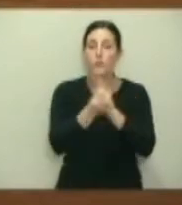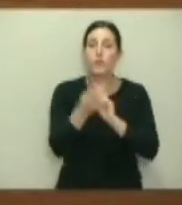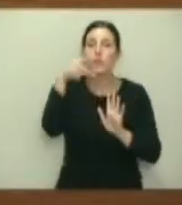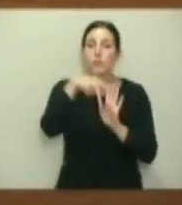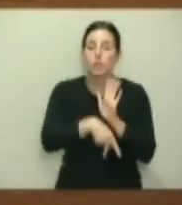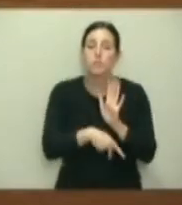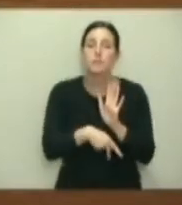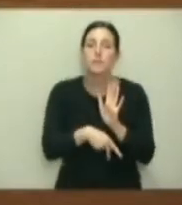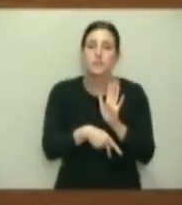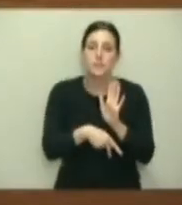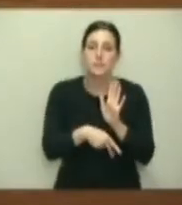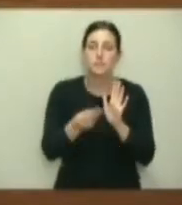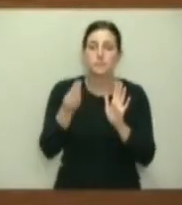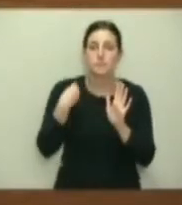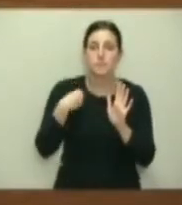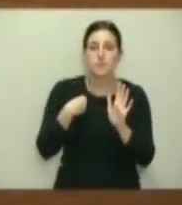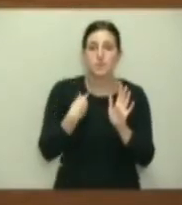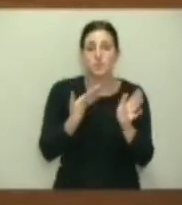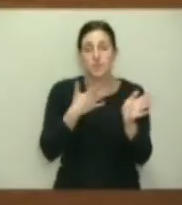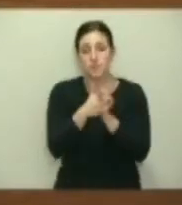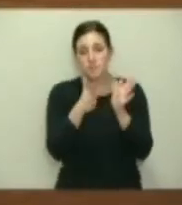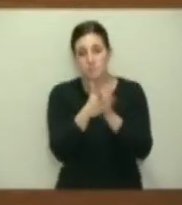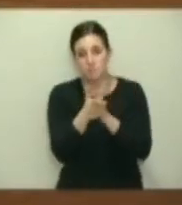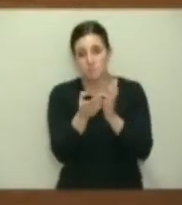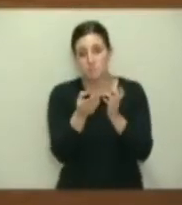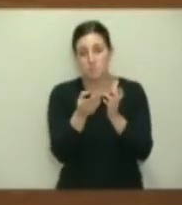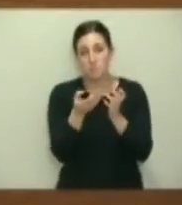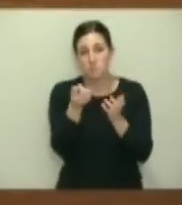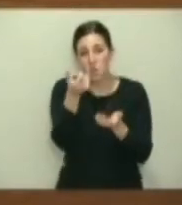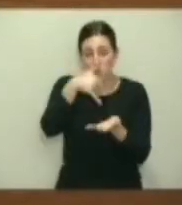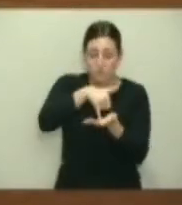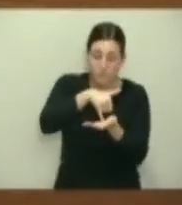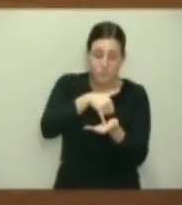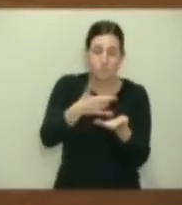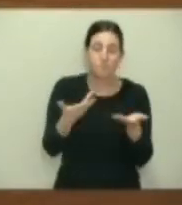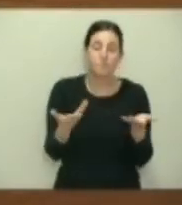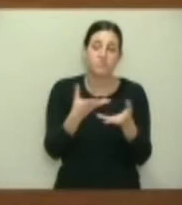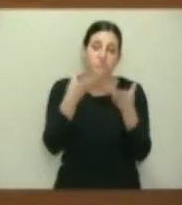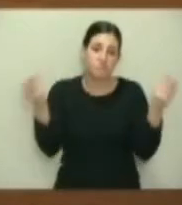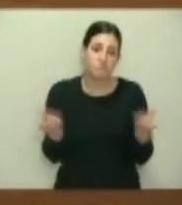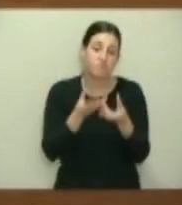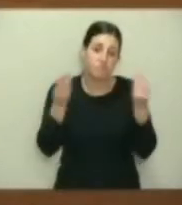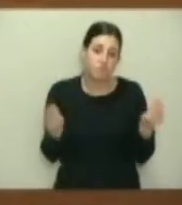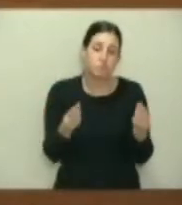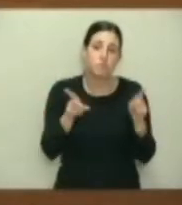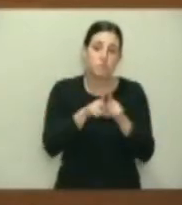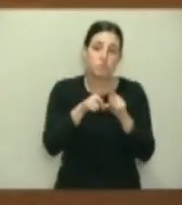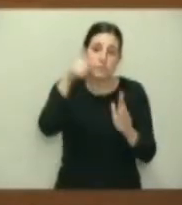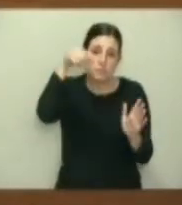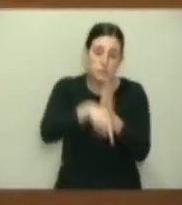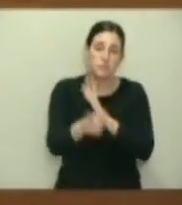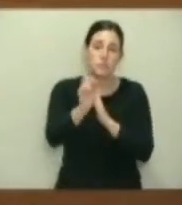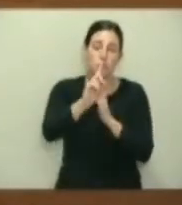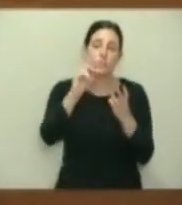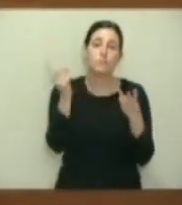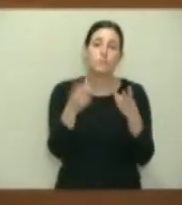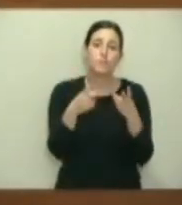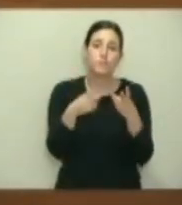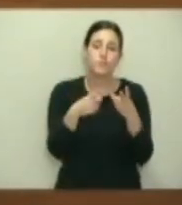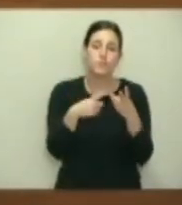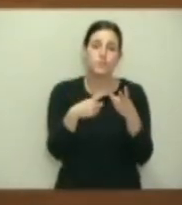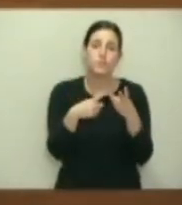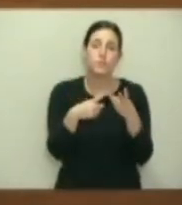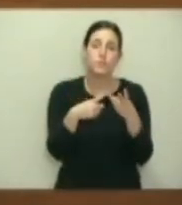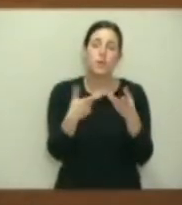las ha apuntado, pero muy ambiguamente. No sabemos a qué se van a concretar. Y luego la